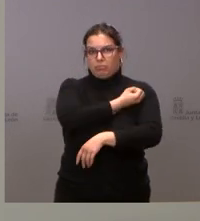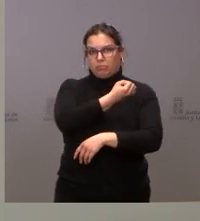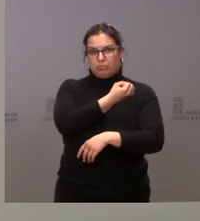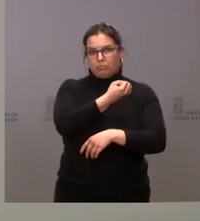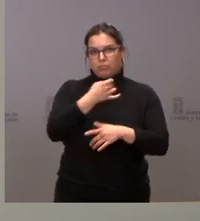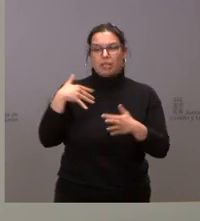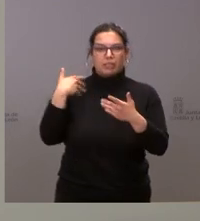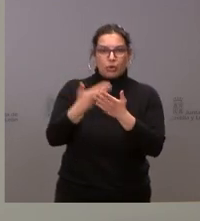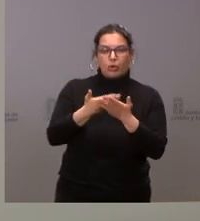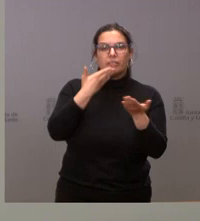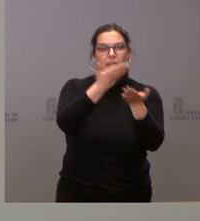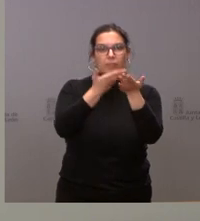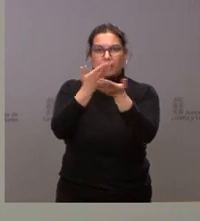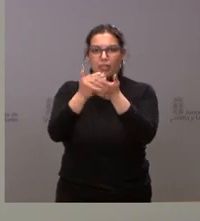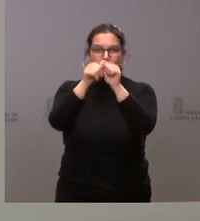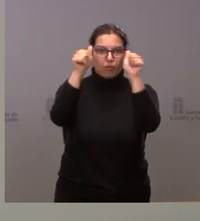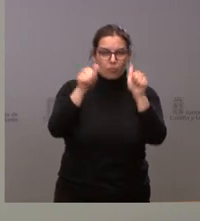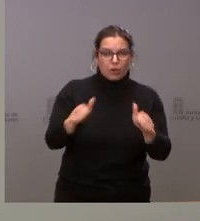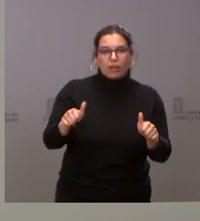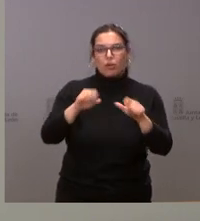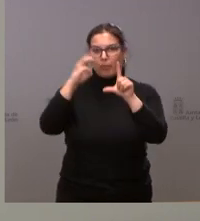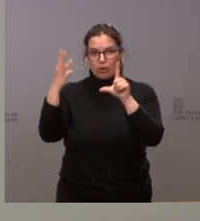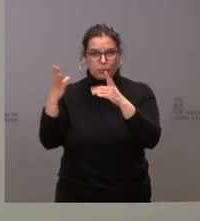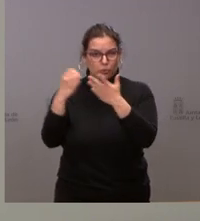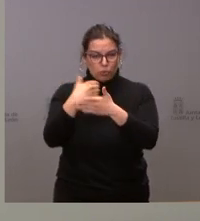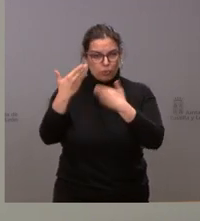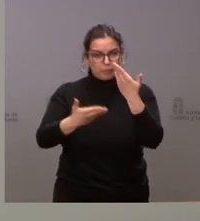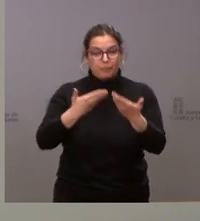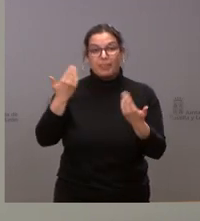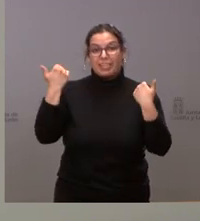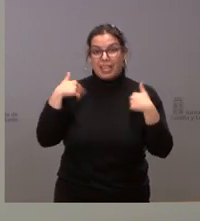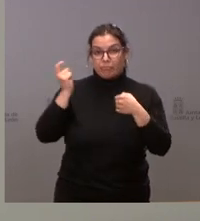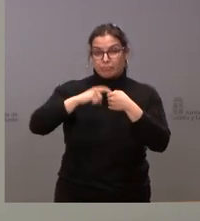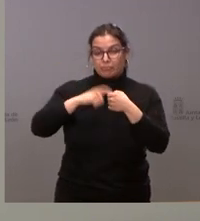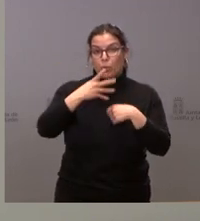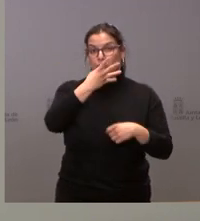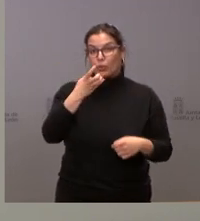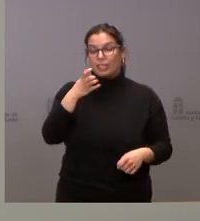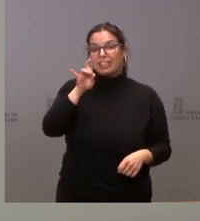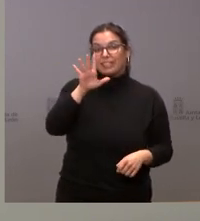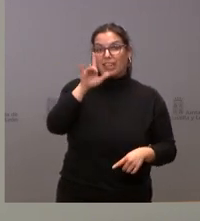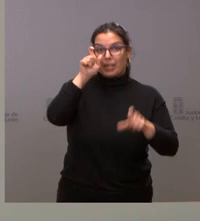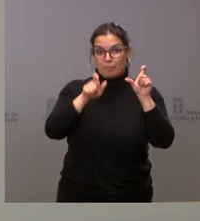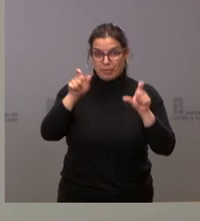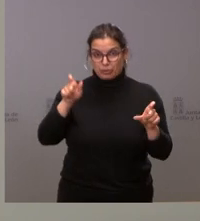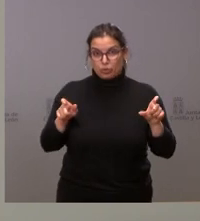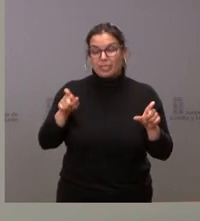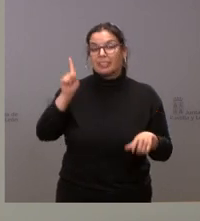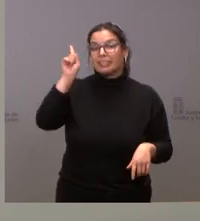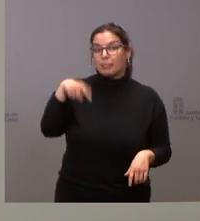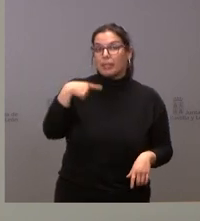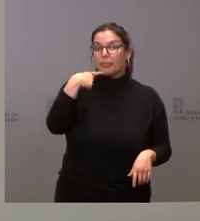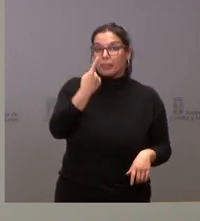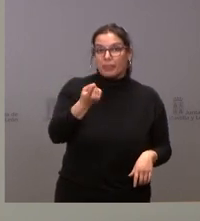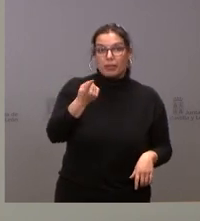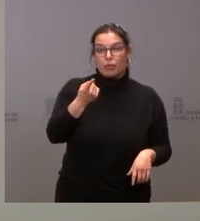se ha podido pedir a través del formulario disponible en la página web y ya hay inscritas 415 personas. También tengo que decirles que